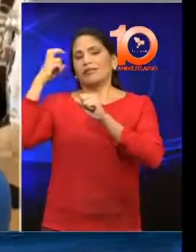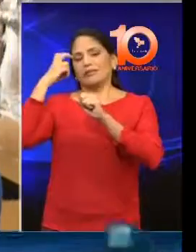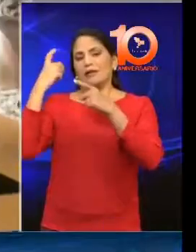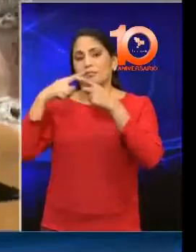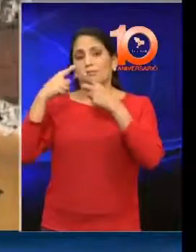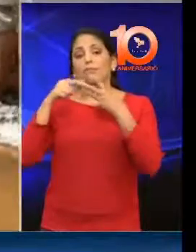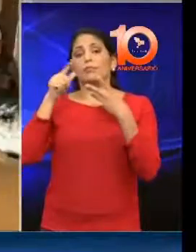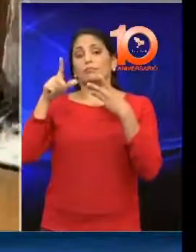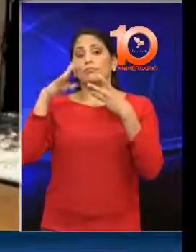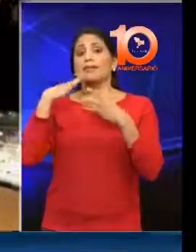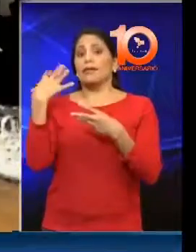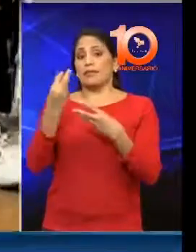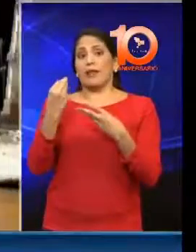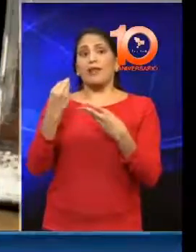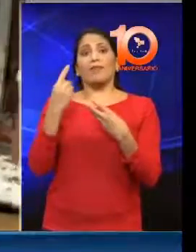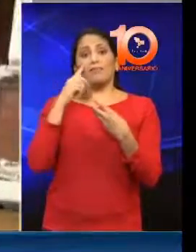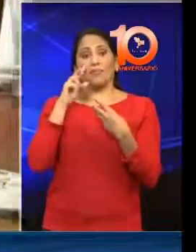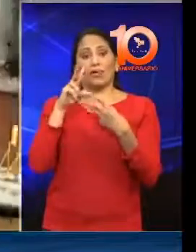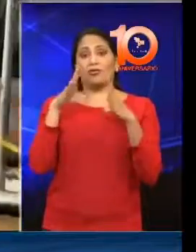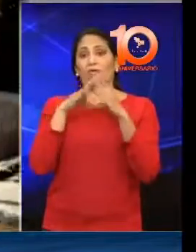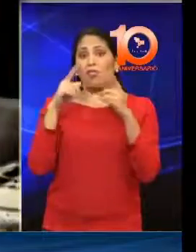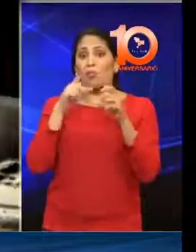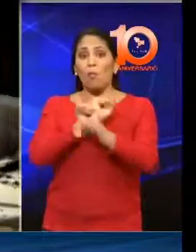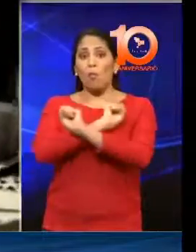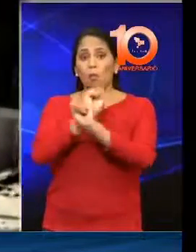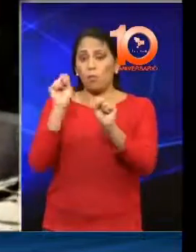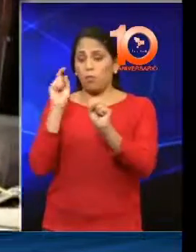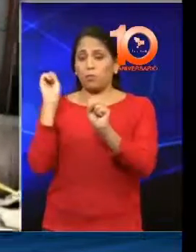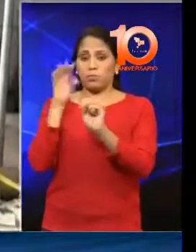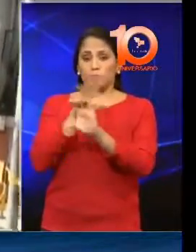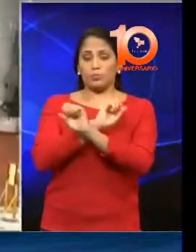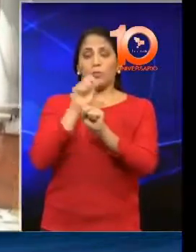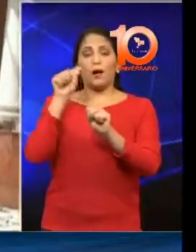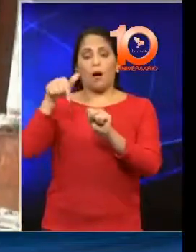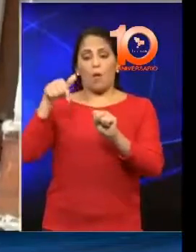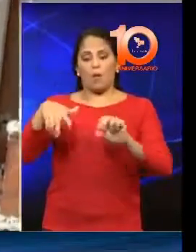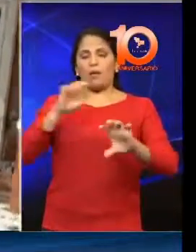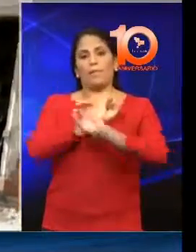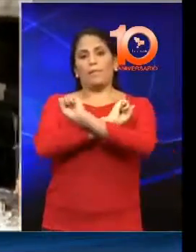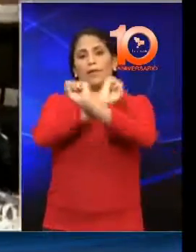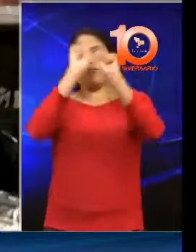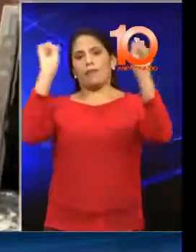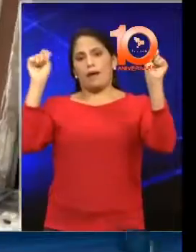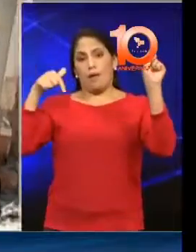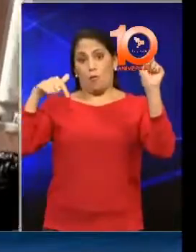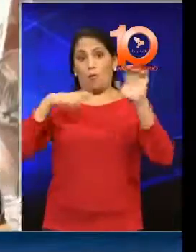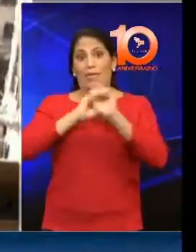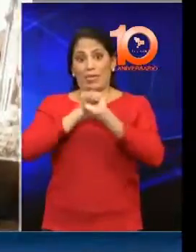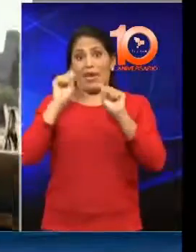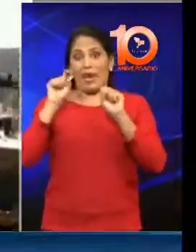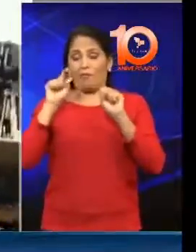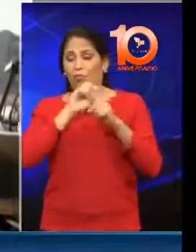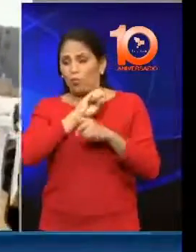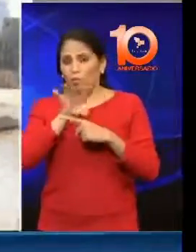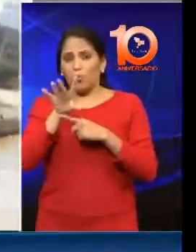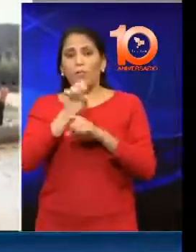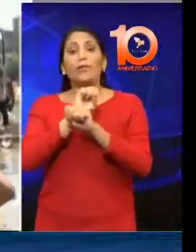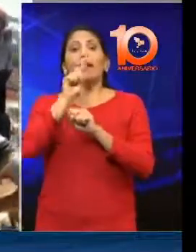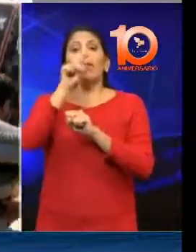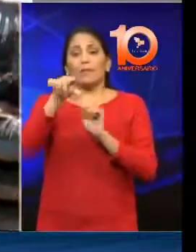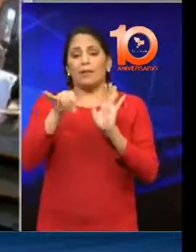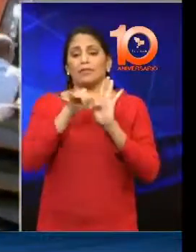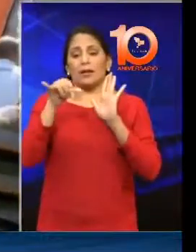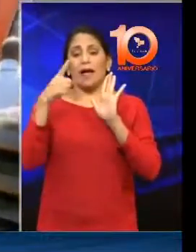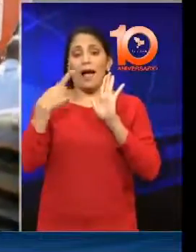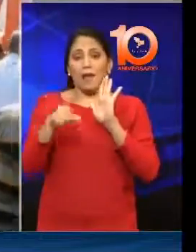en estos momentos tras la explosión que sacudió la mañana de hoy esta instalación, donde también existe un liceo. Vean ustedes